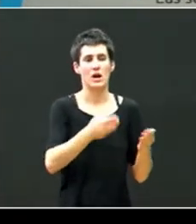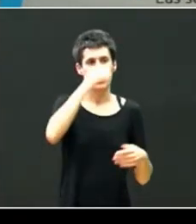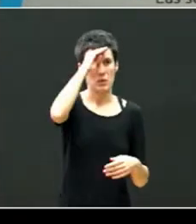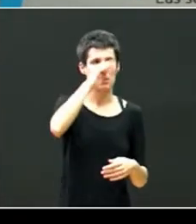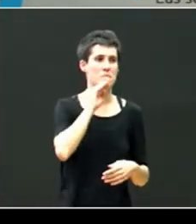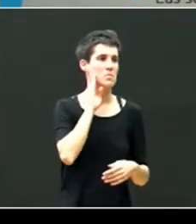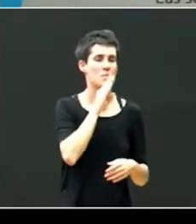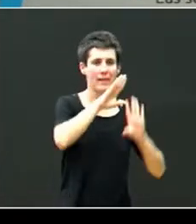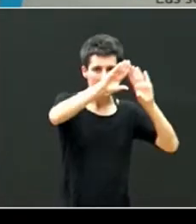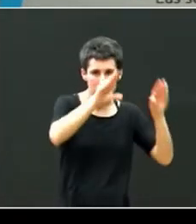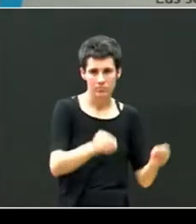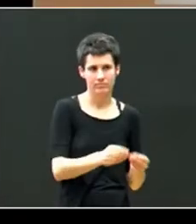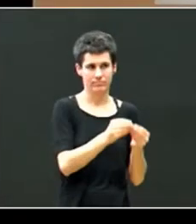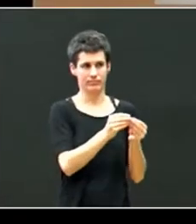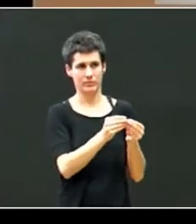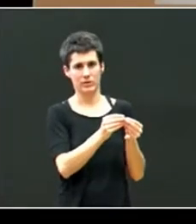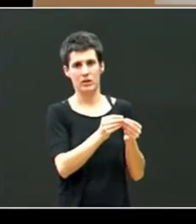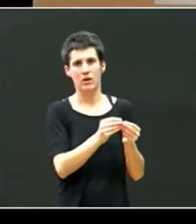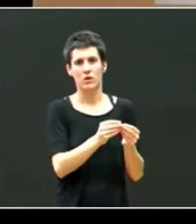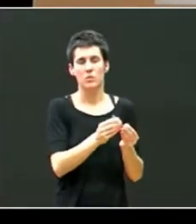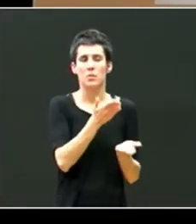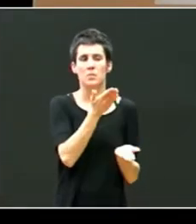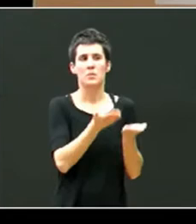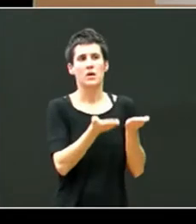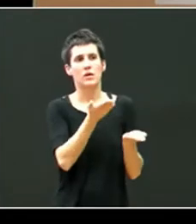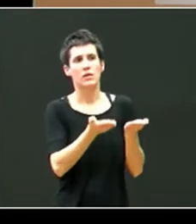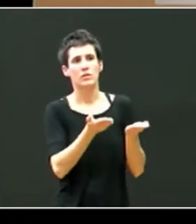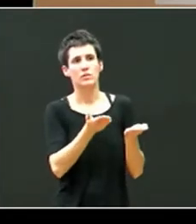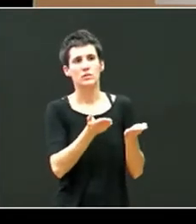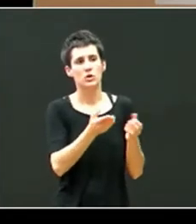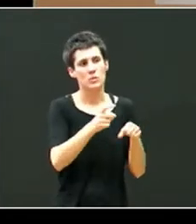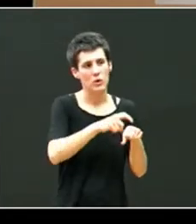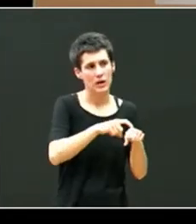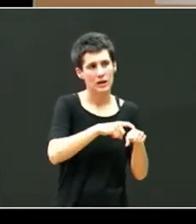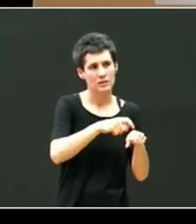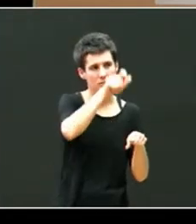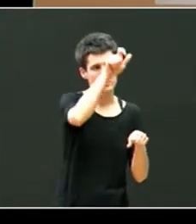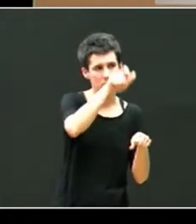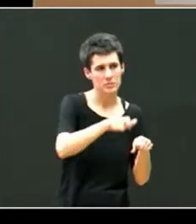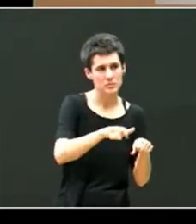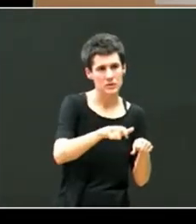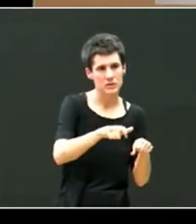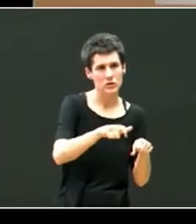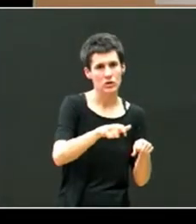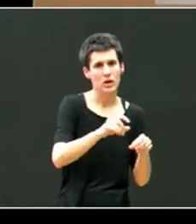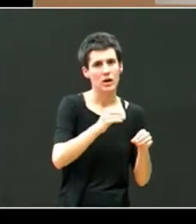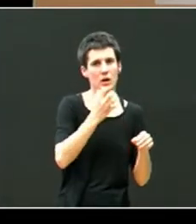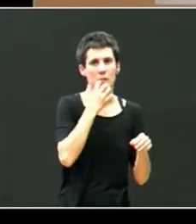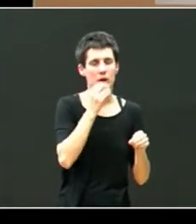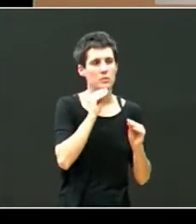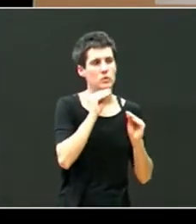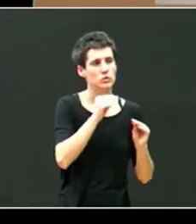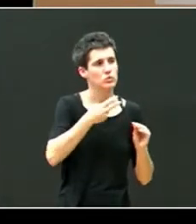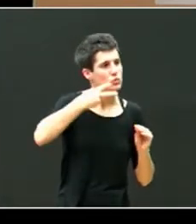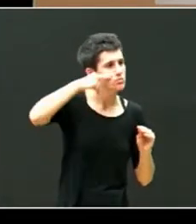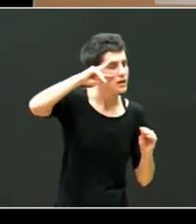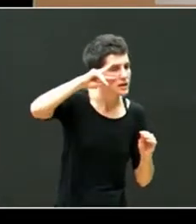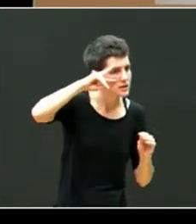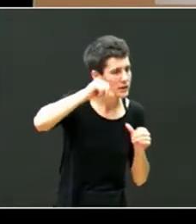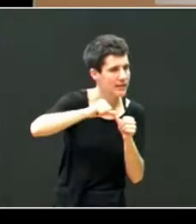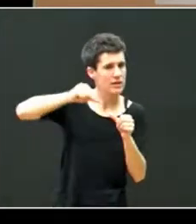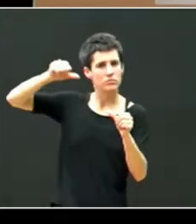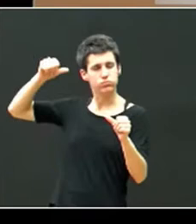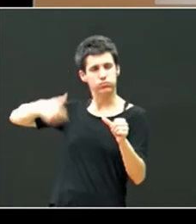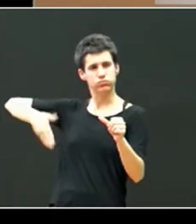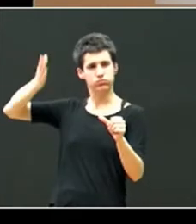que hay que hacer valoraciones donde se valoren aspectos intrasíquicos de la persona como puede ser tu propia experiencia de apego los traumas que tú